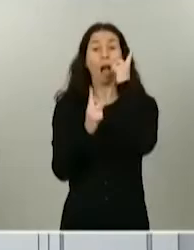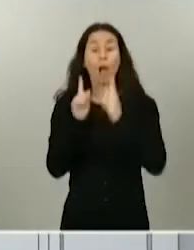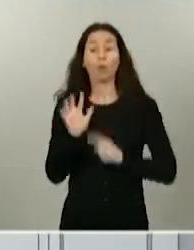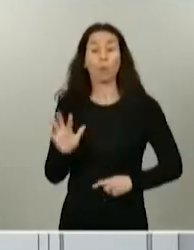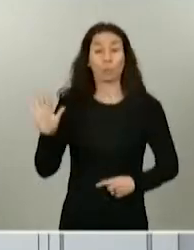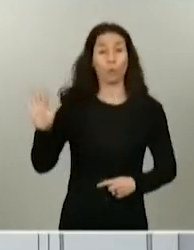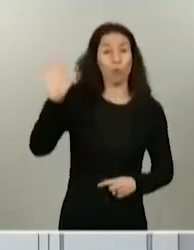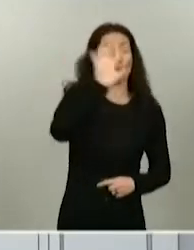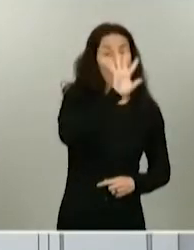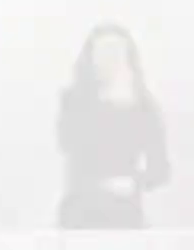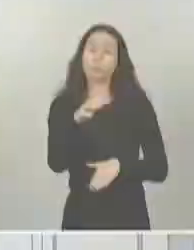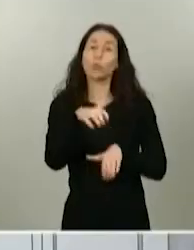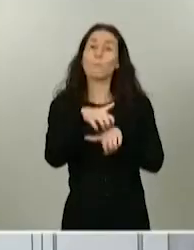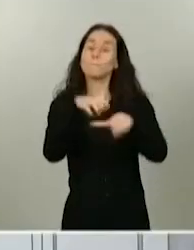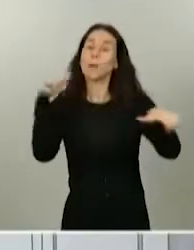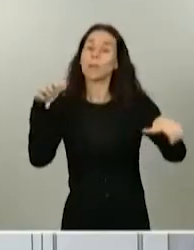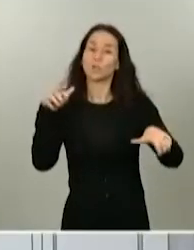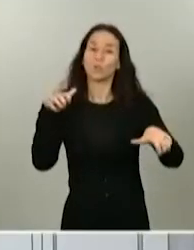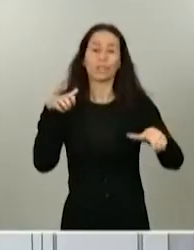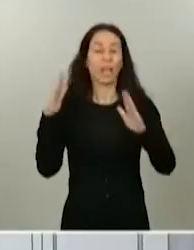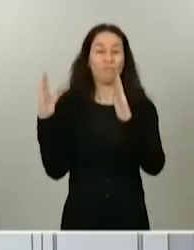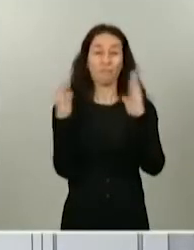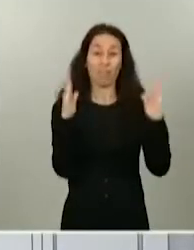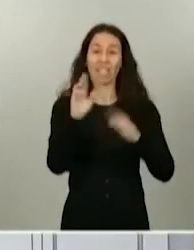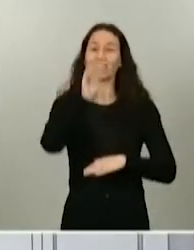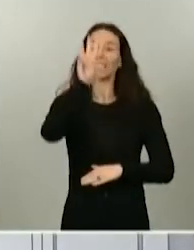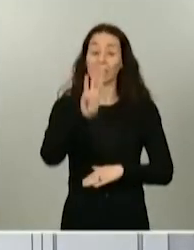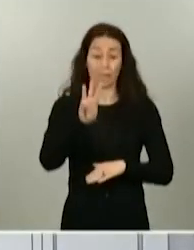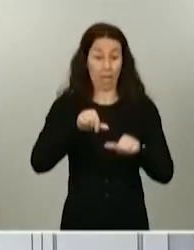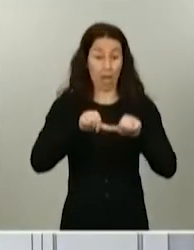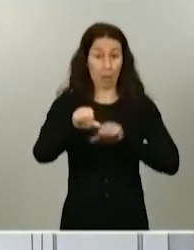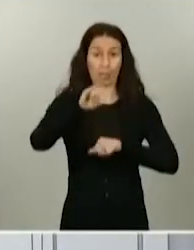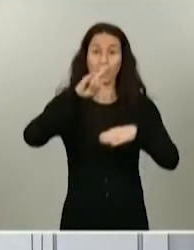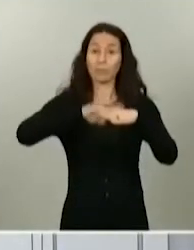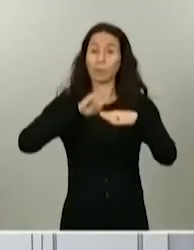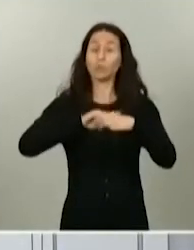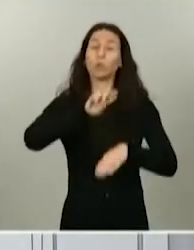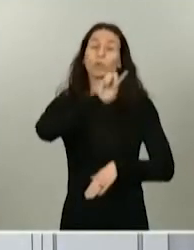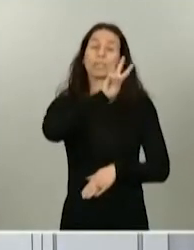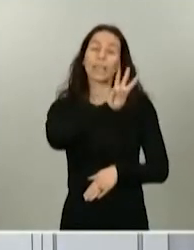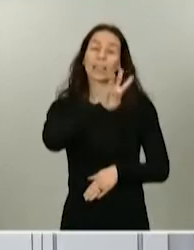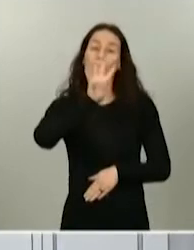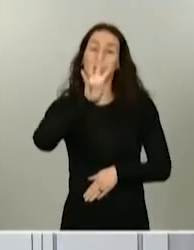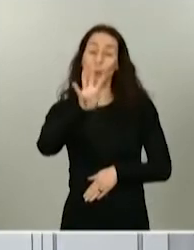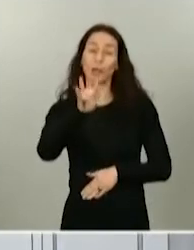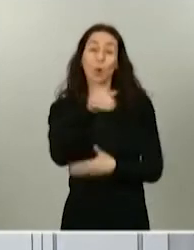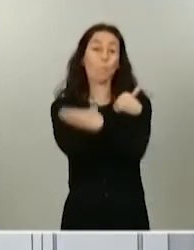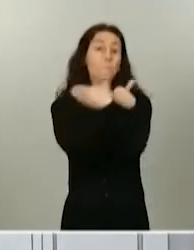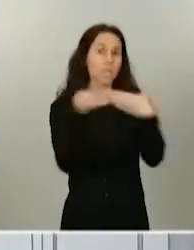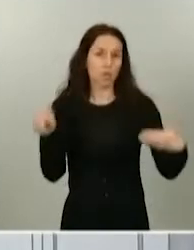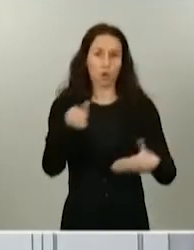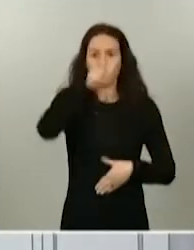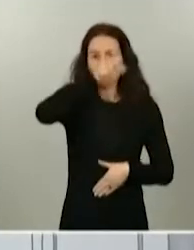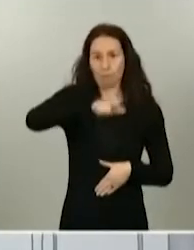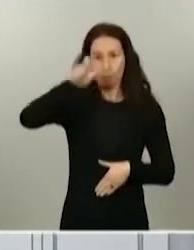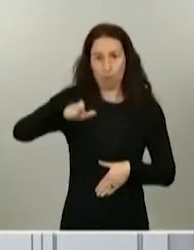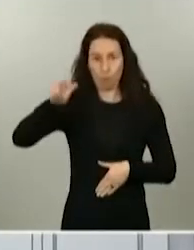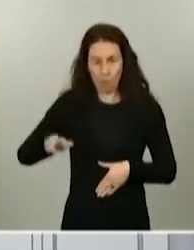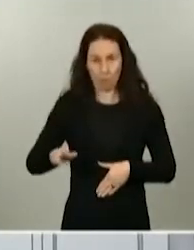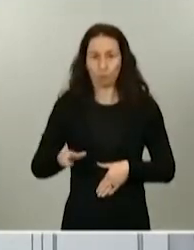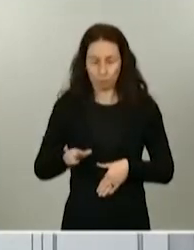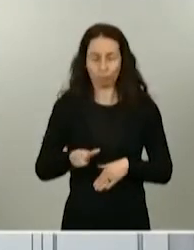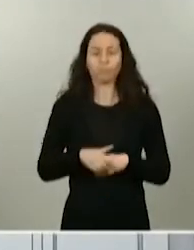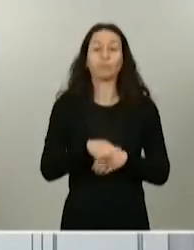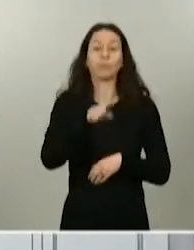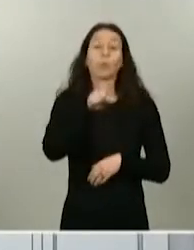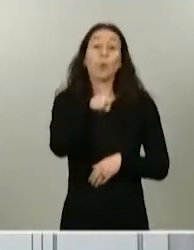ha hecho en otras partes del territorio. Por tanto, estarán el lunes en fase 3 34 millones de ciudadanos españoles, tres de cada cuatro estarán ya en fase 3, una parte de estos,